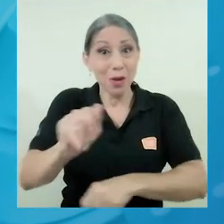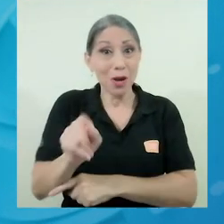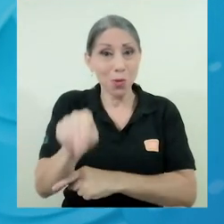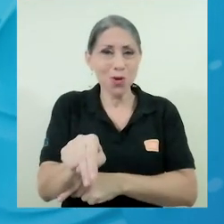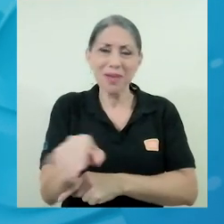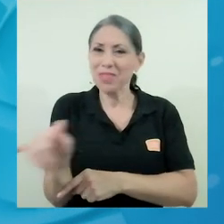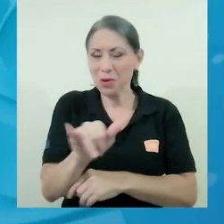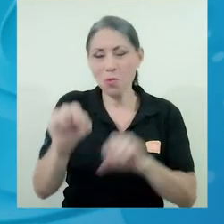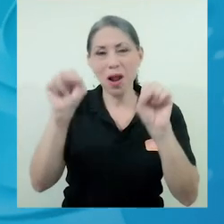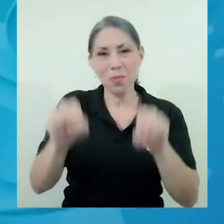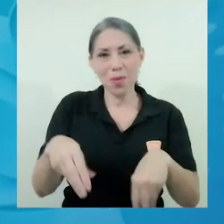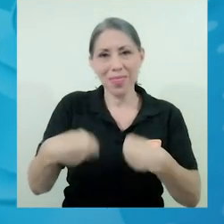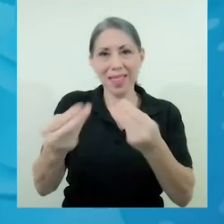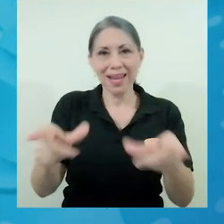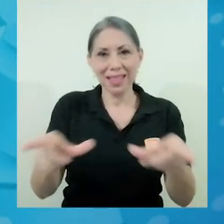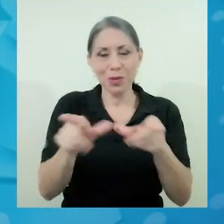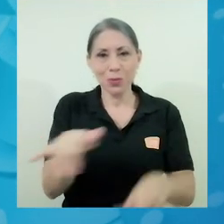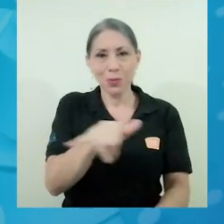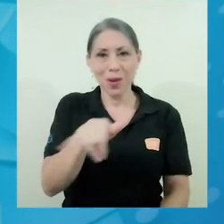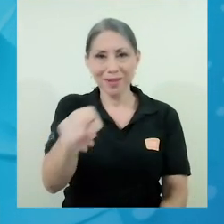su título de la misma manera.